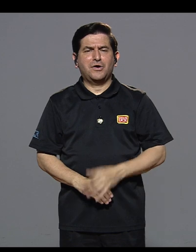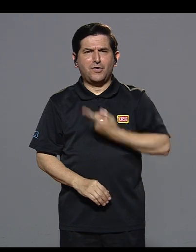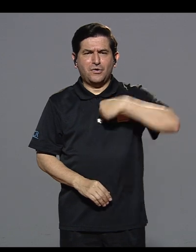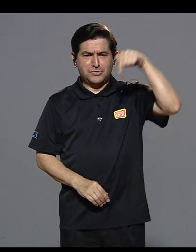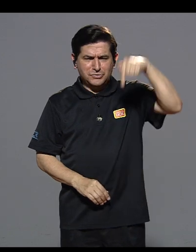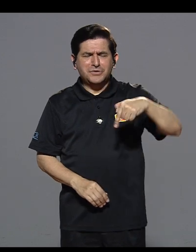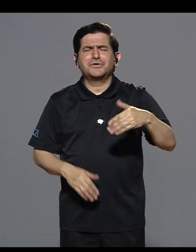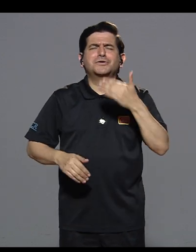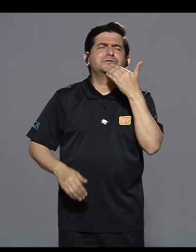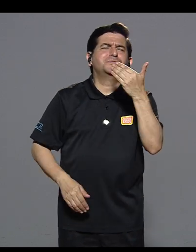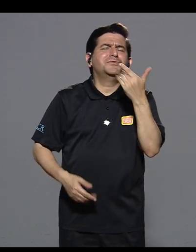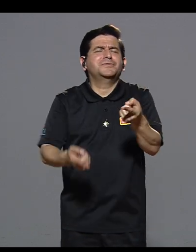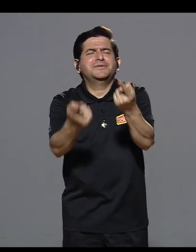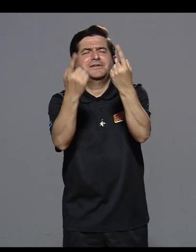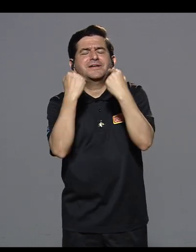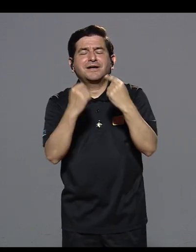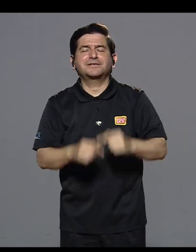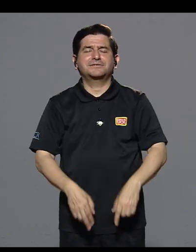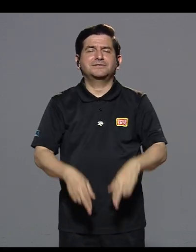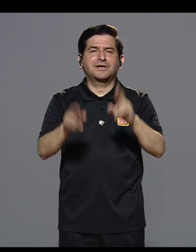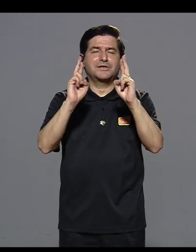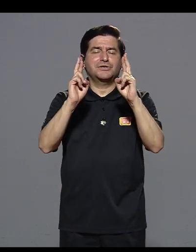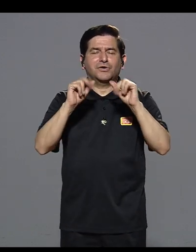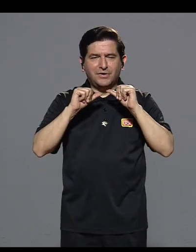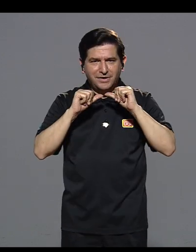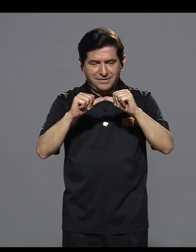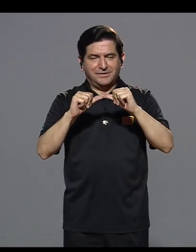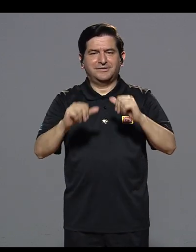agradecidos de que haya llegado y que ojalá se quede mucho tiempo más.